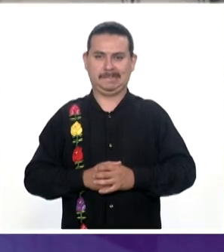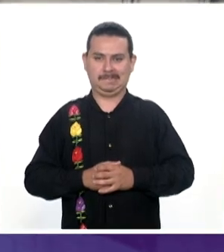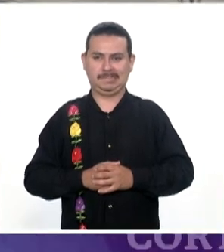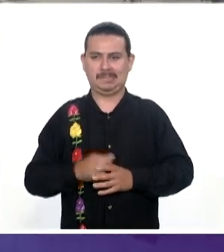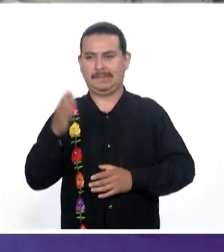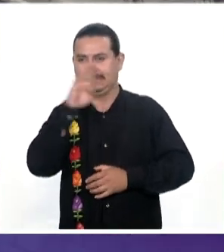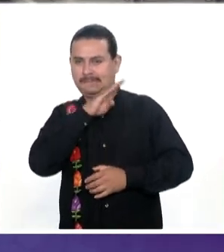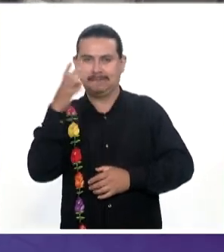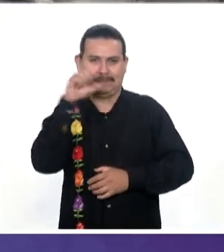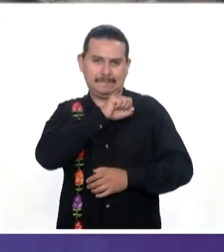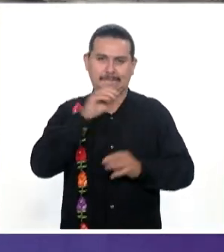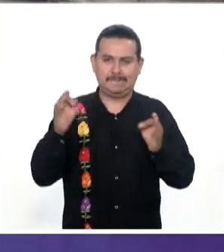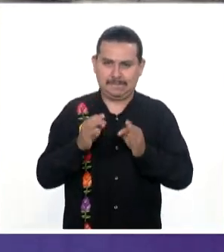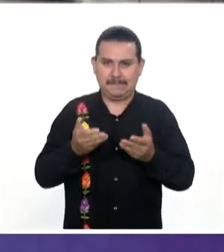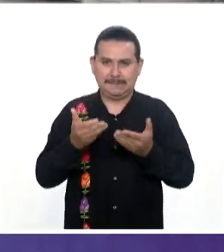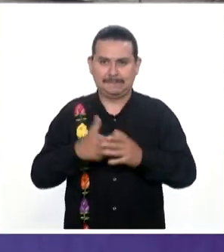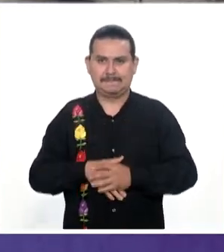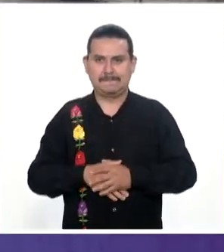Pronóstico Del tiempo